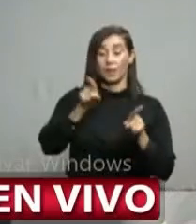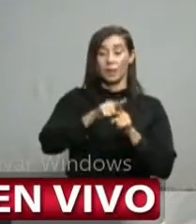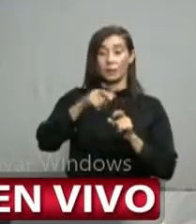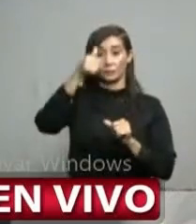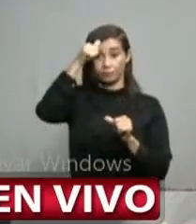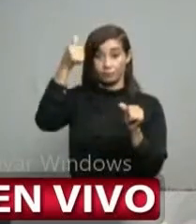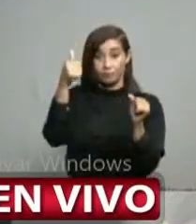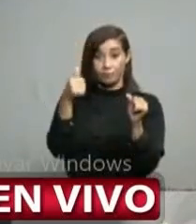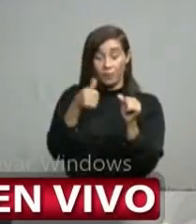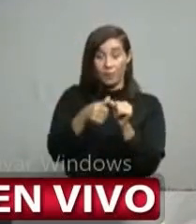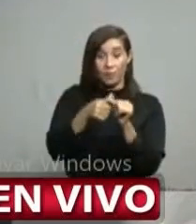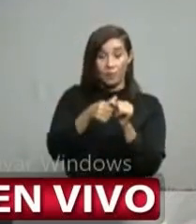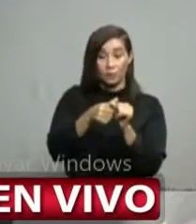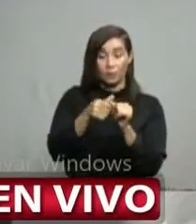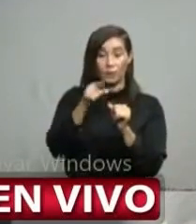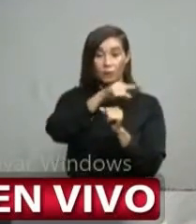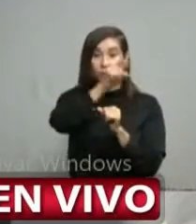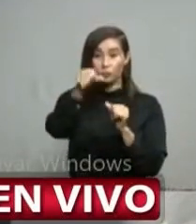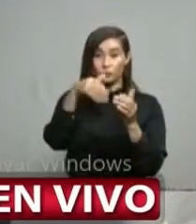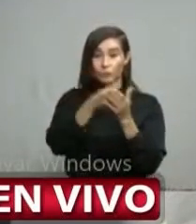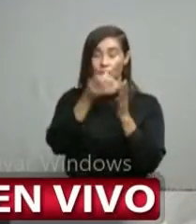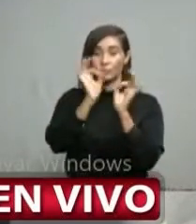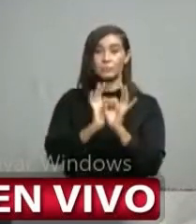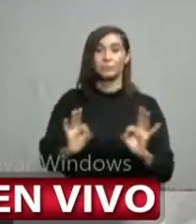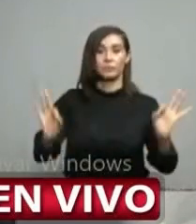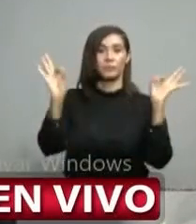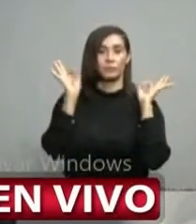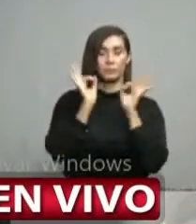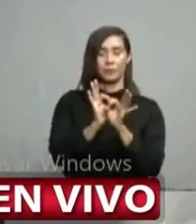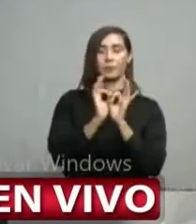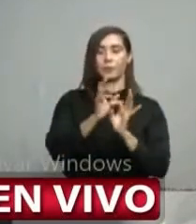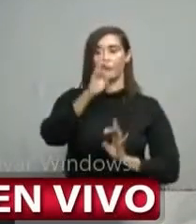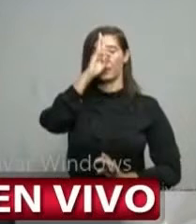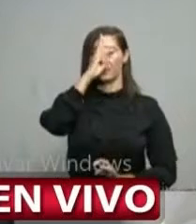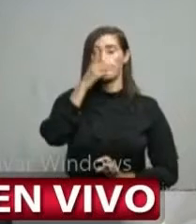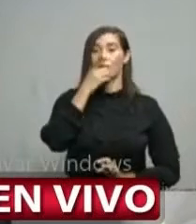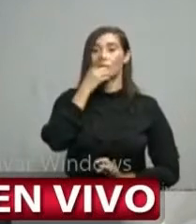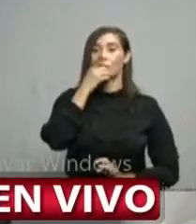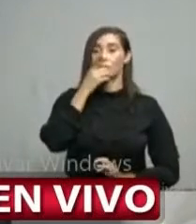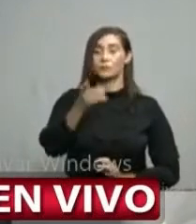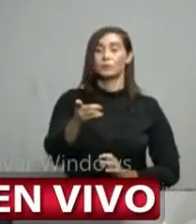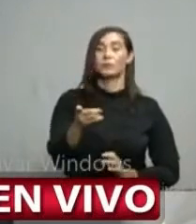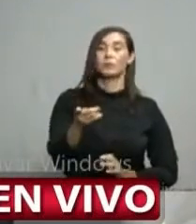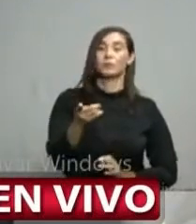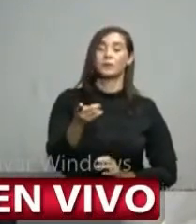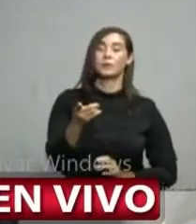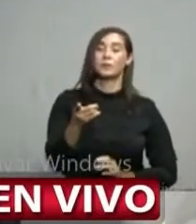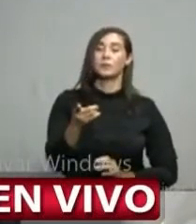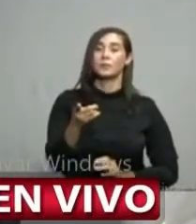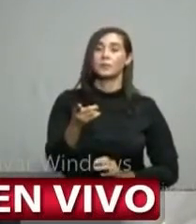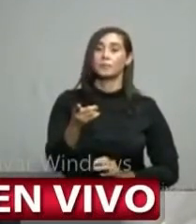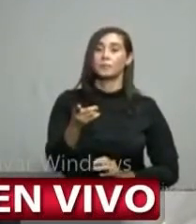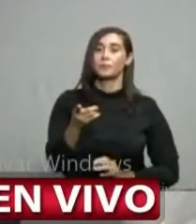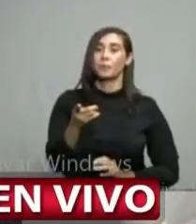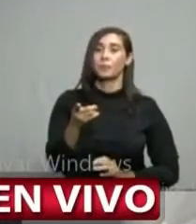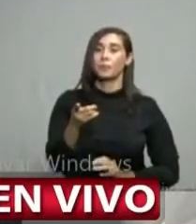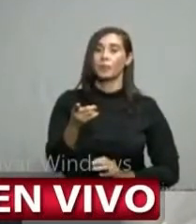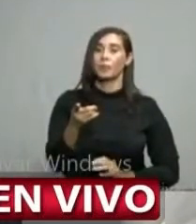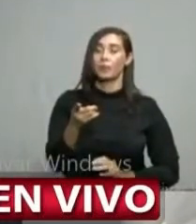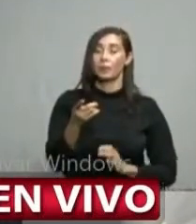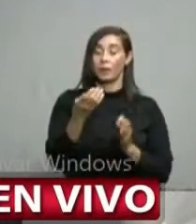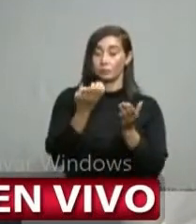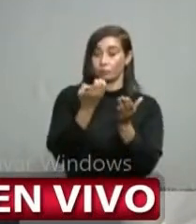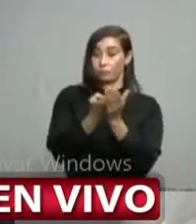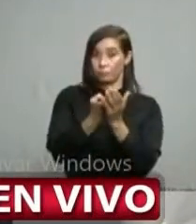de que es importantísimo para el país la recuperación